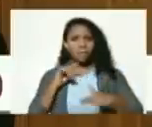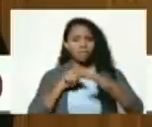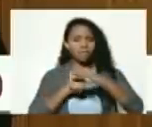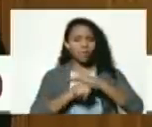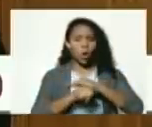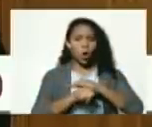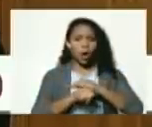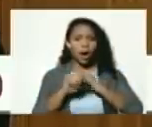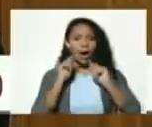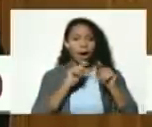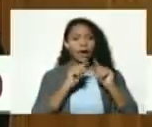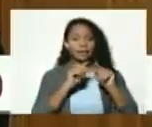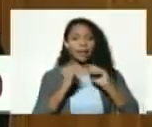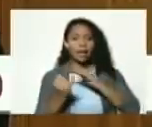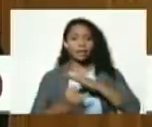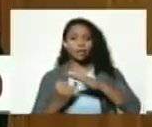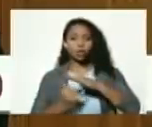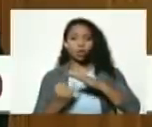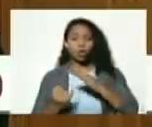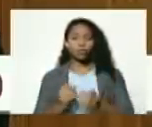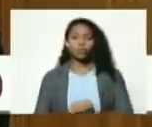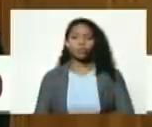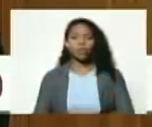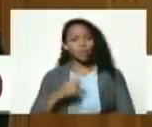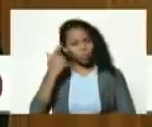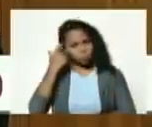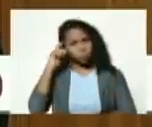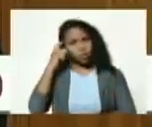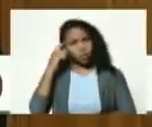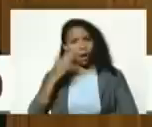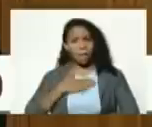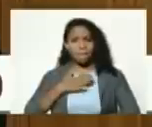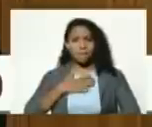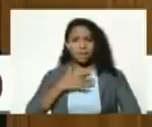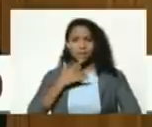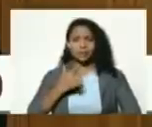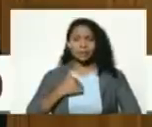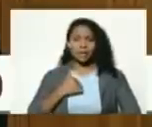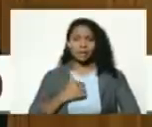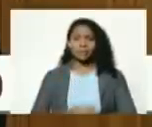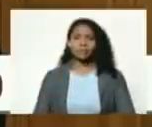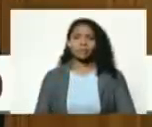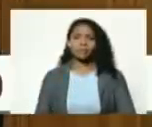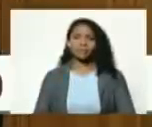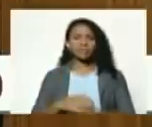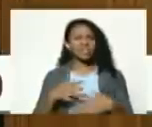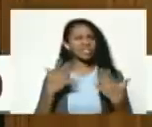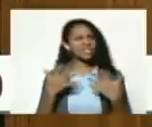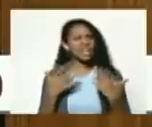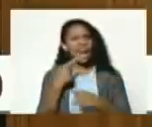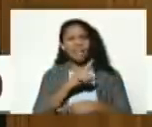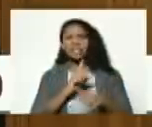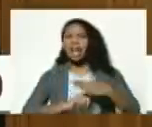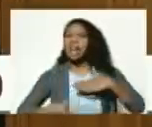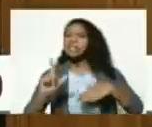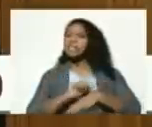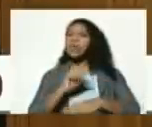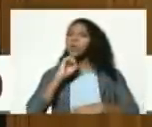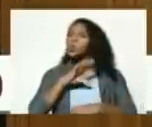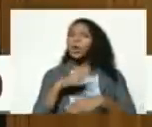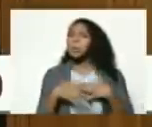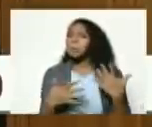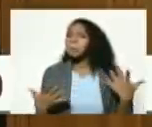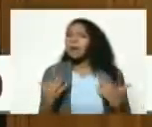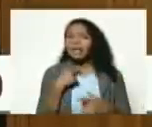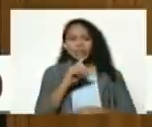a esa institución recuerdo recuerdo que me decían y que va a ser un licenciado en historia en